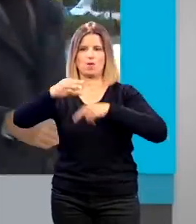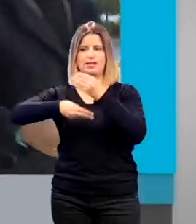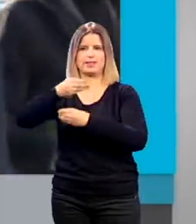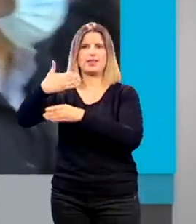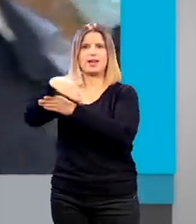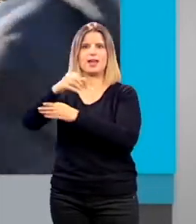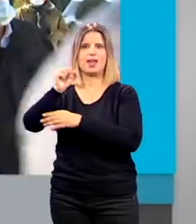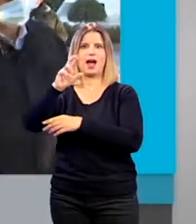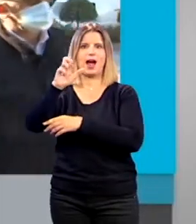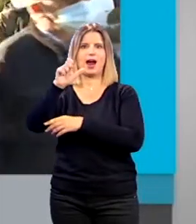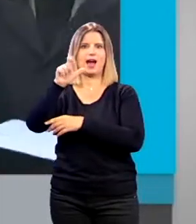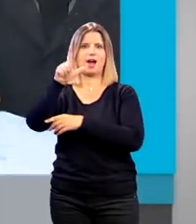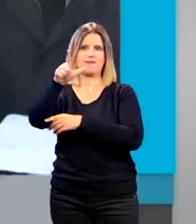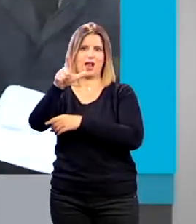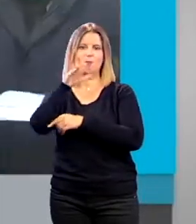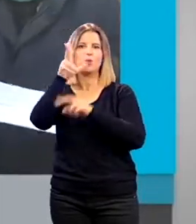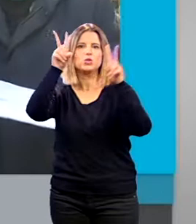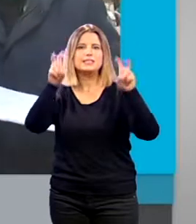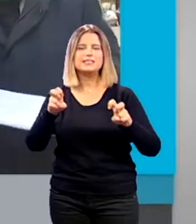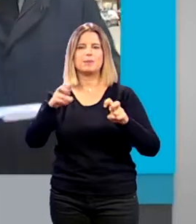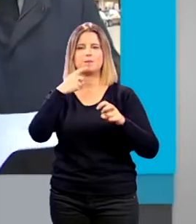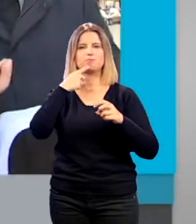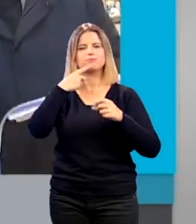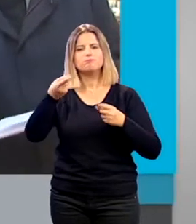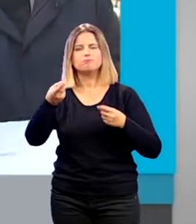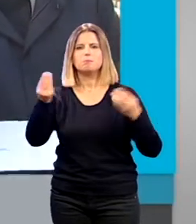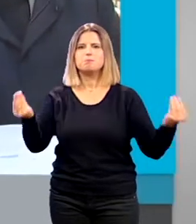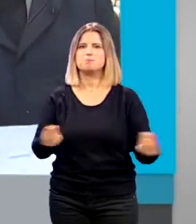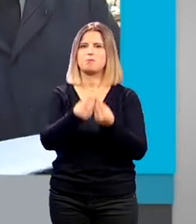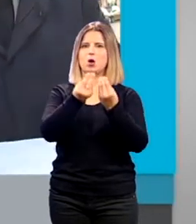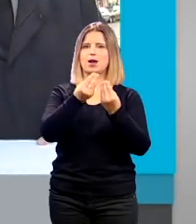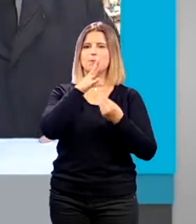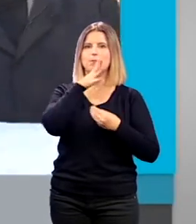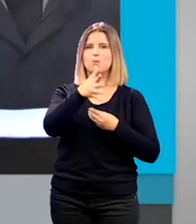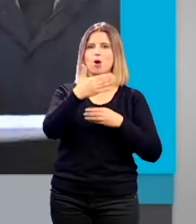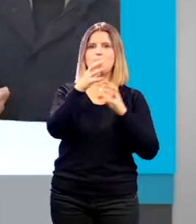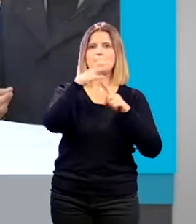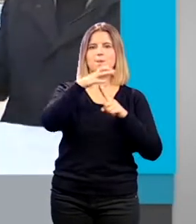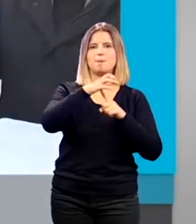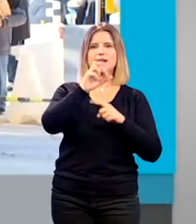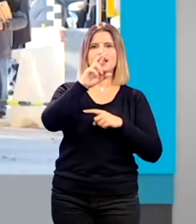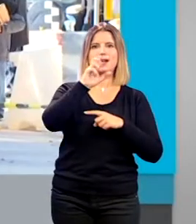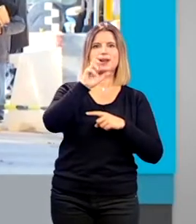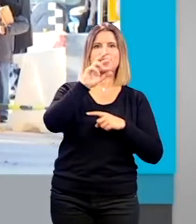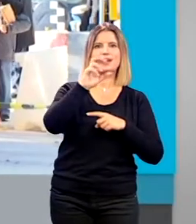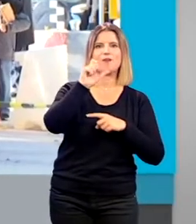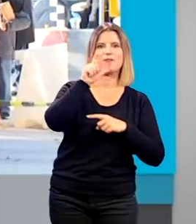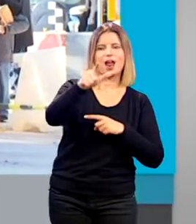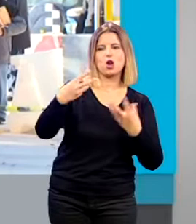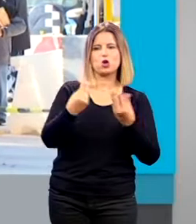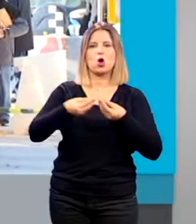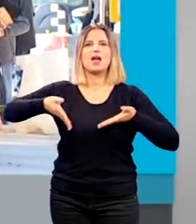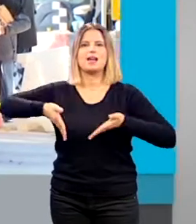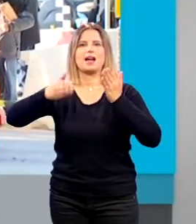Arabial concretamente a las de mejora de las infraestructuras de abastecimiento entre el Parque Rafael Fernández Piñar y el Camino de Purchil